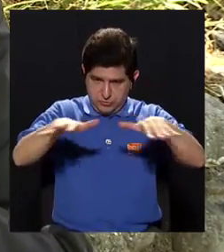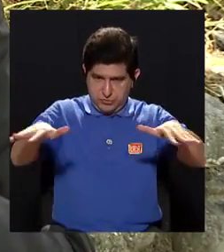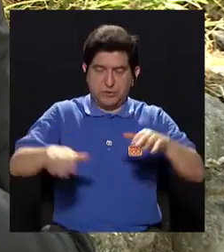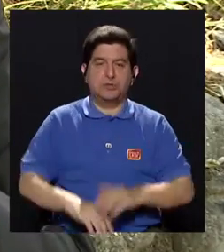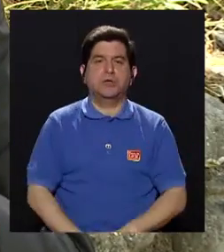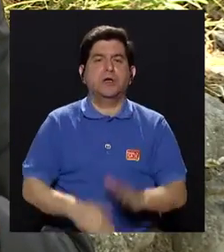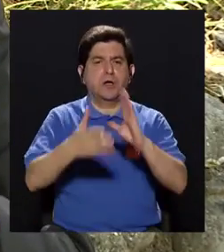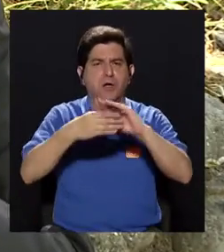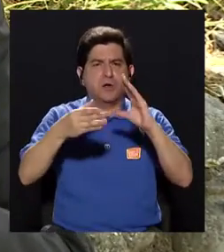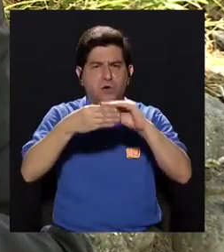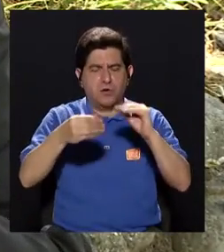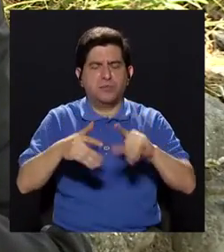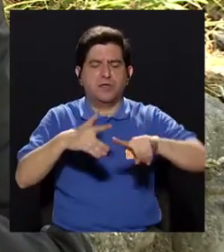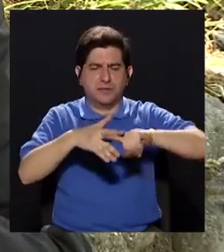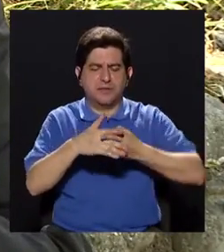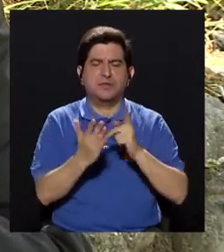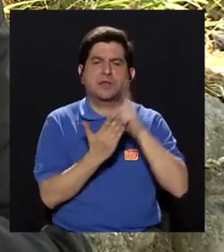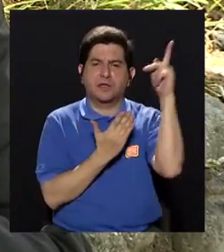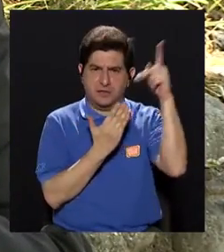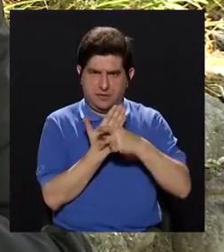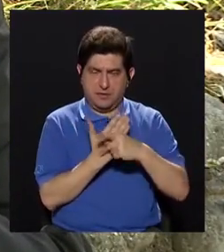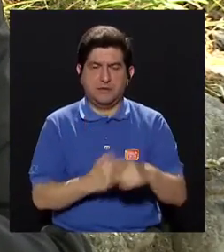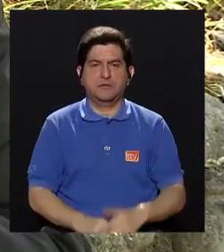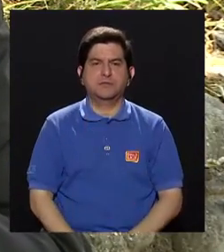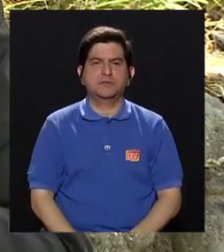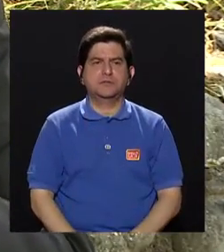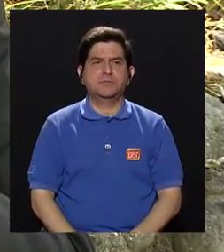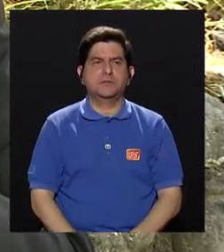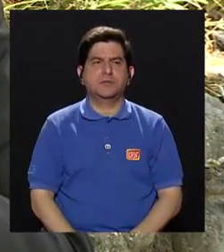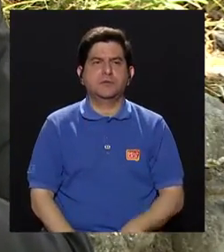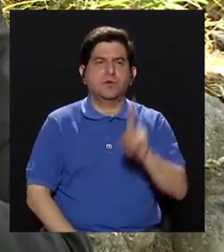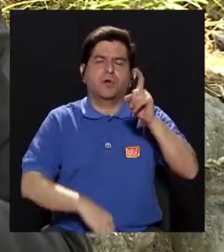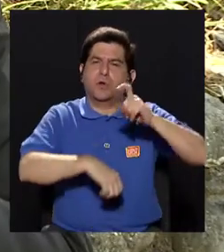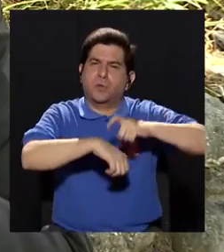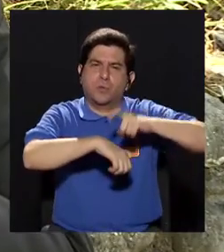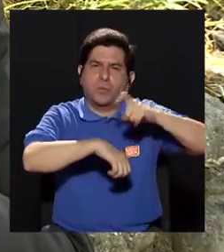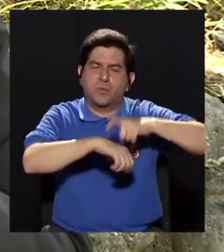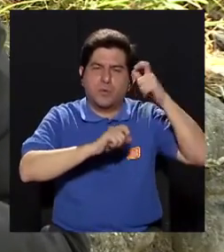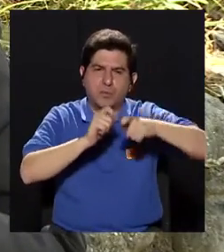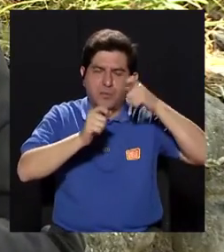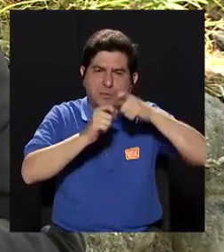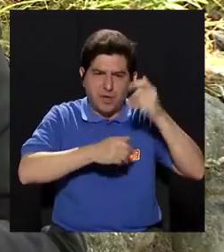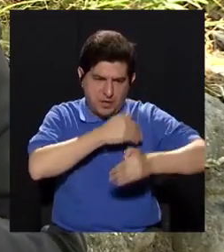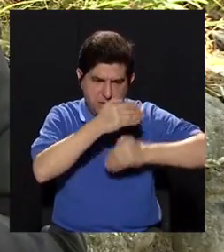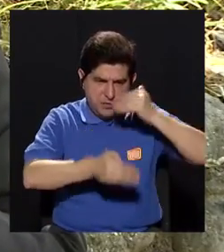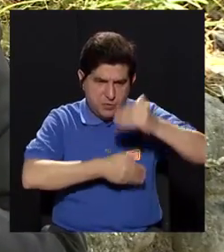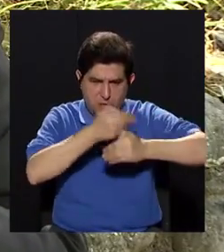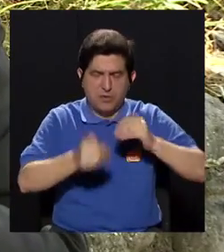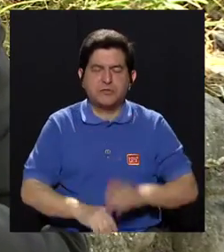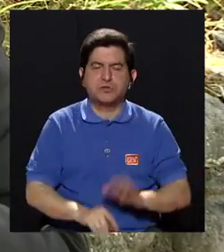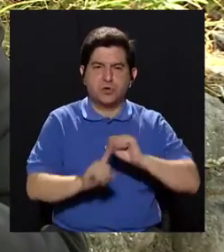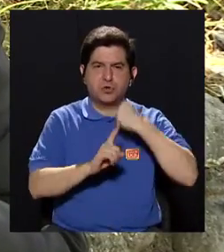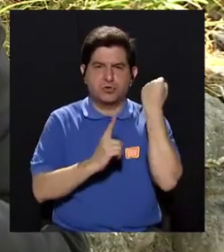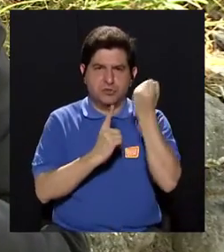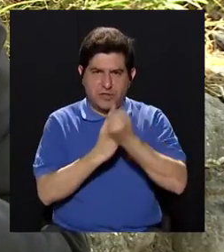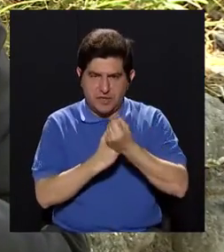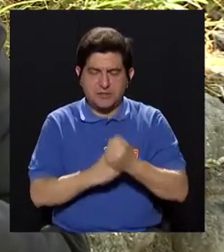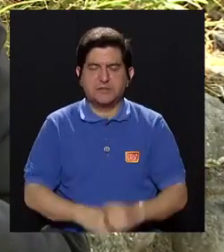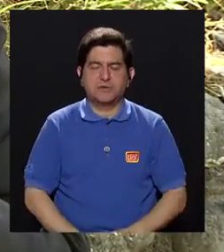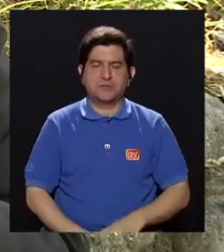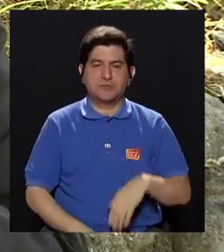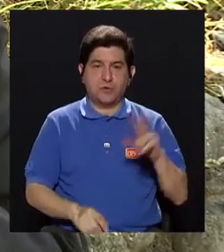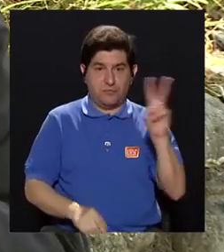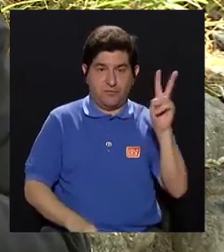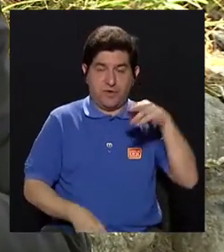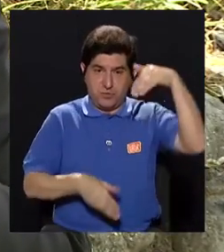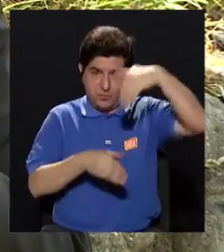Tal y como lo comenté al principio del programa, dado que hay un cierto momento en la evolución del cuadro clínico en que el virus está en